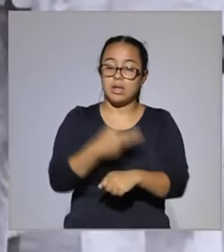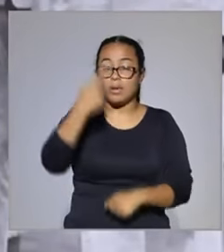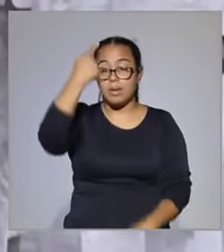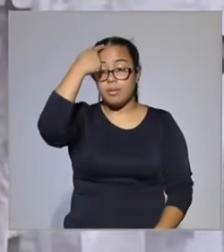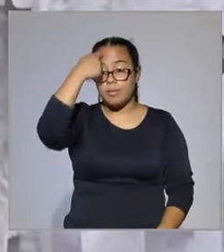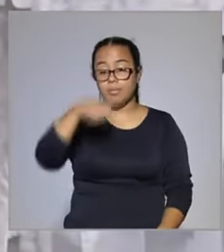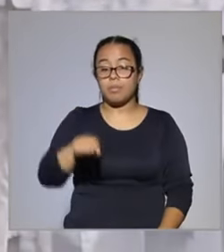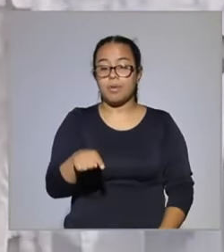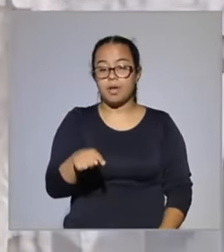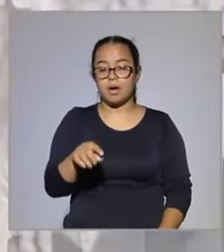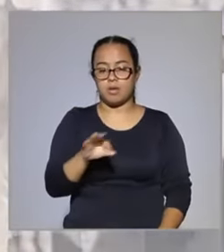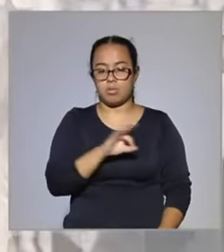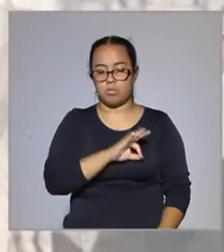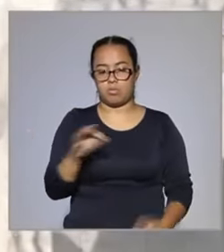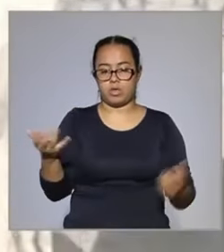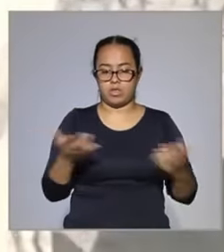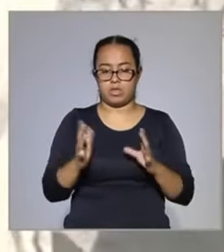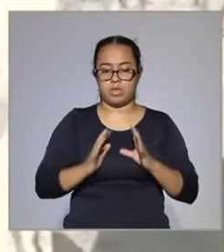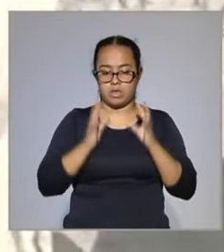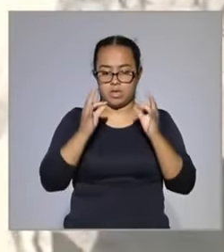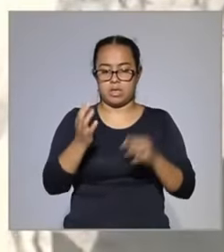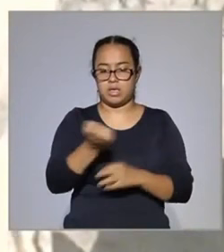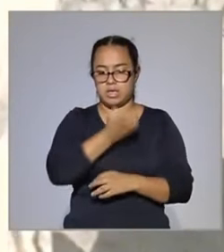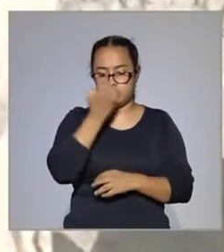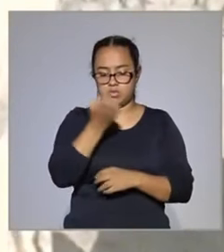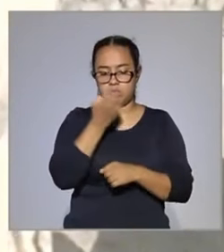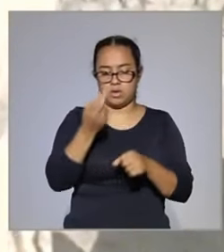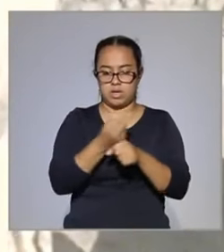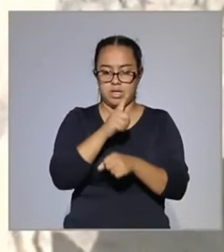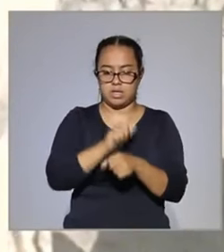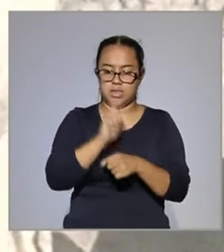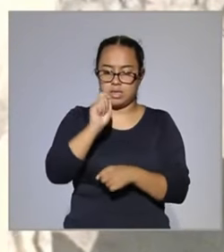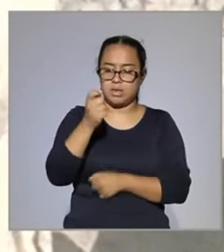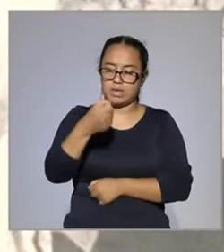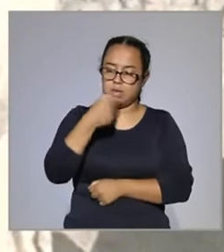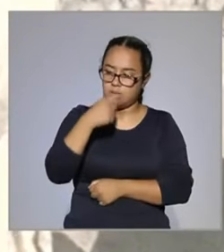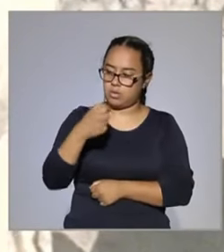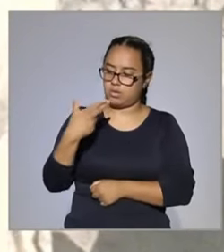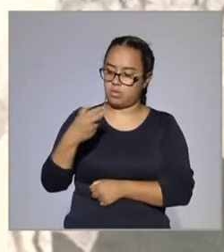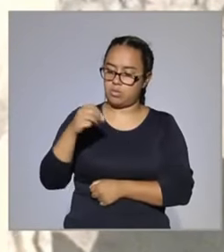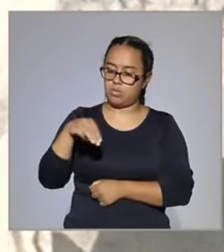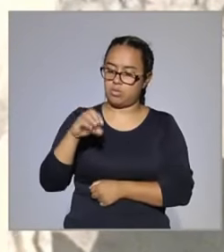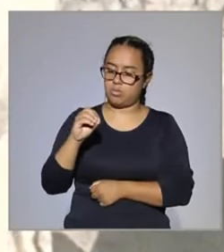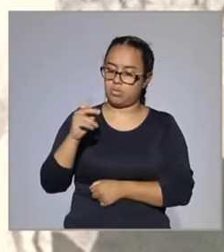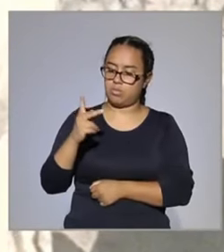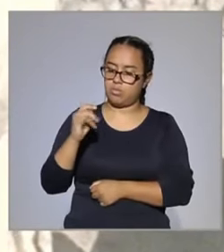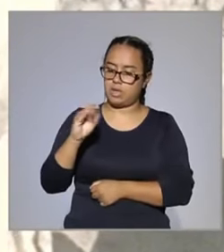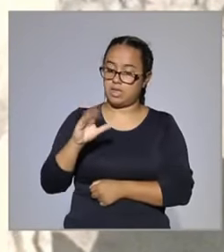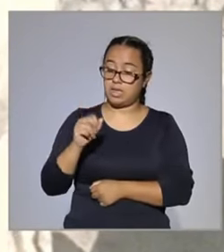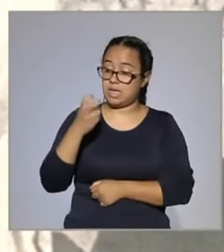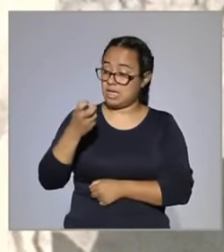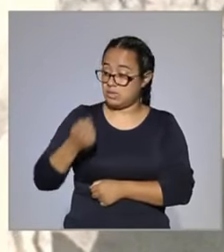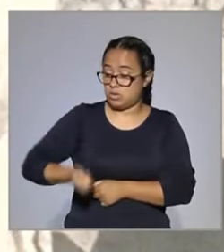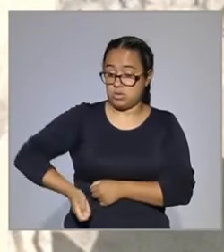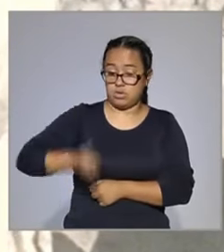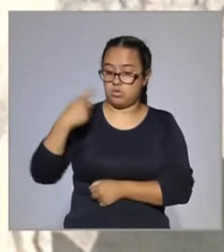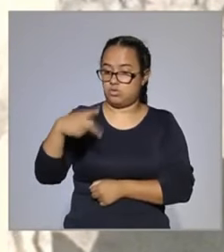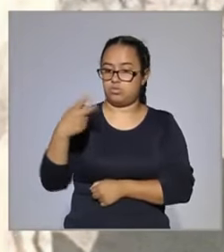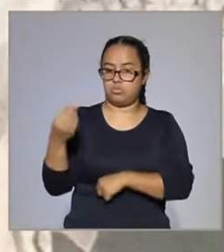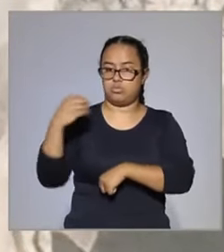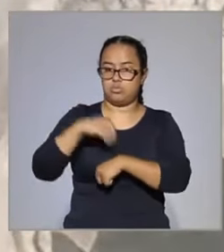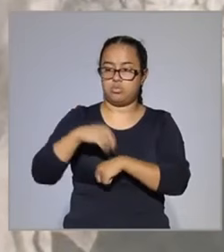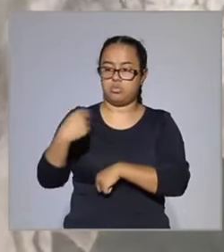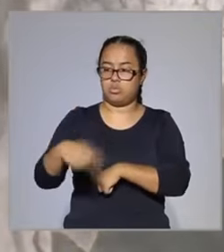fundar la Escuela Nacional de Medicina Homeopática, que es el primer nombre que tiene.